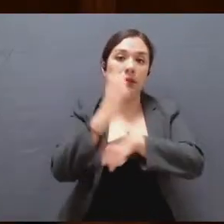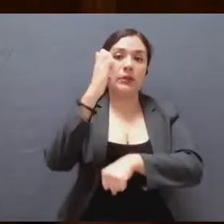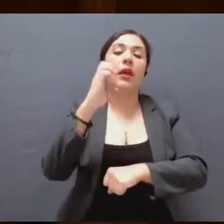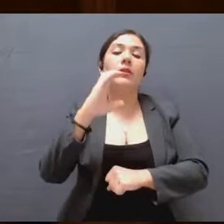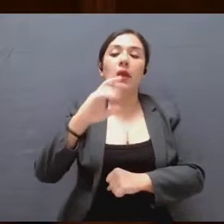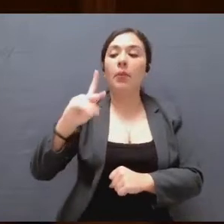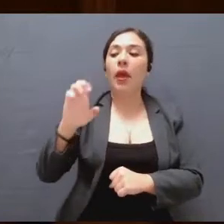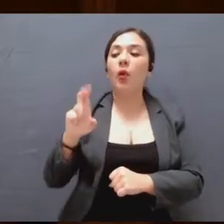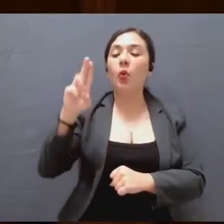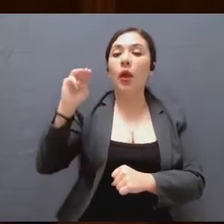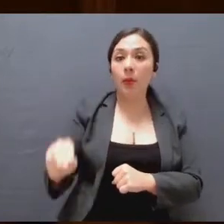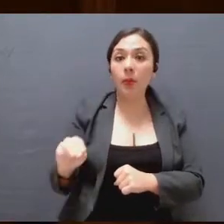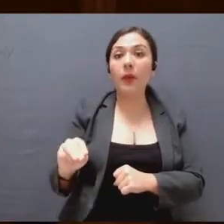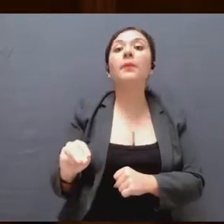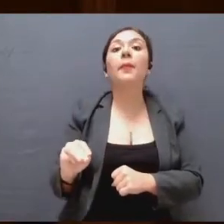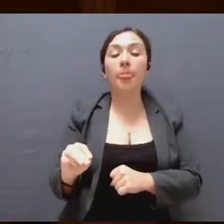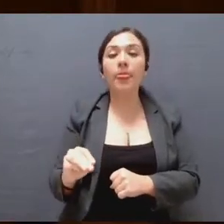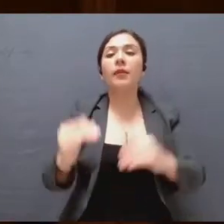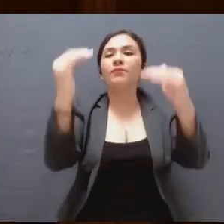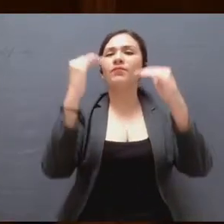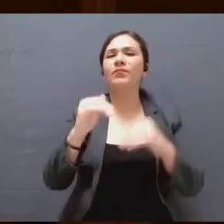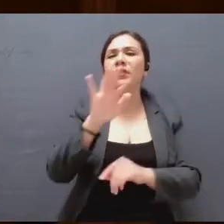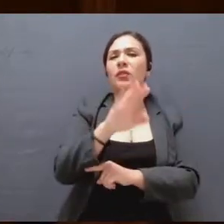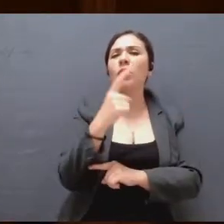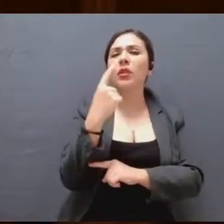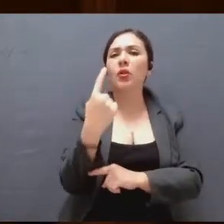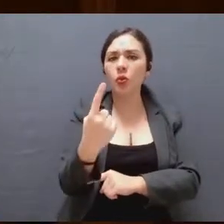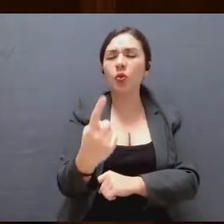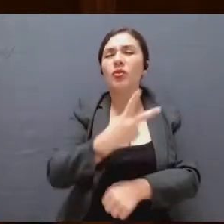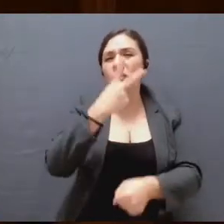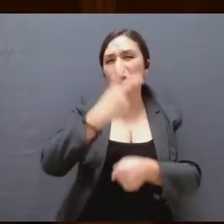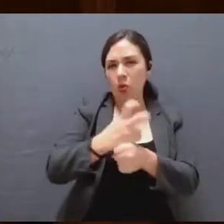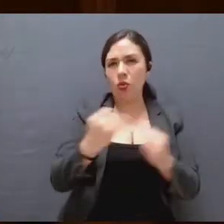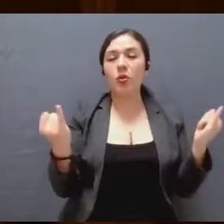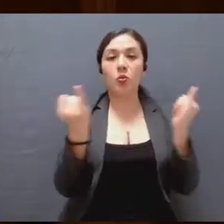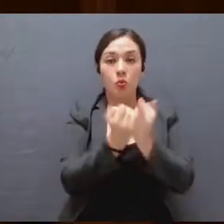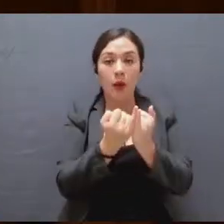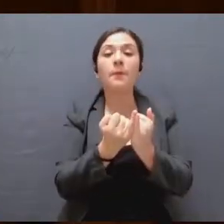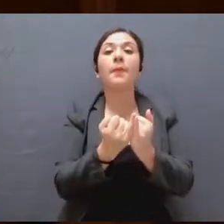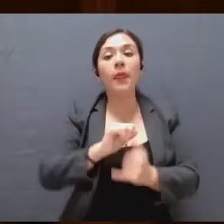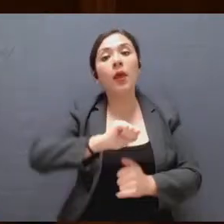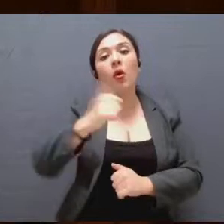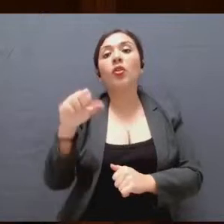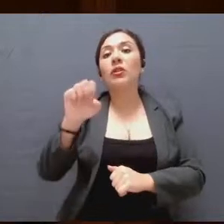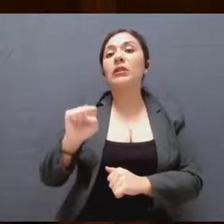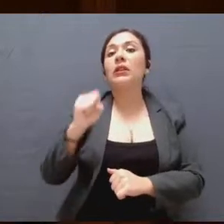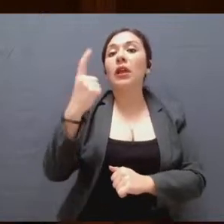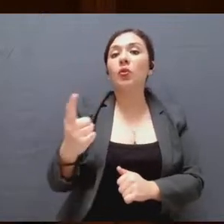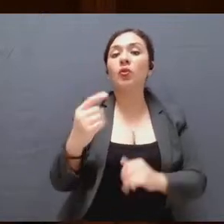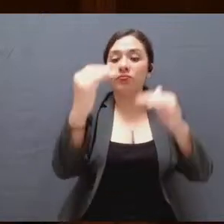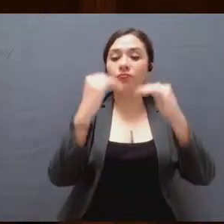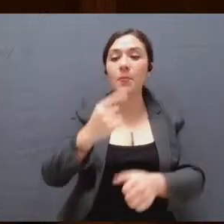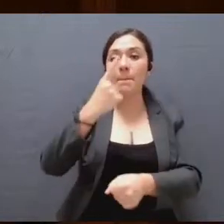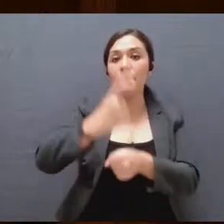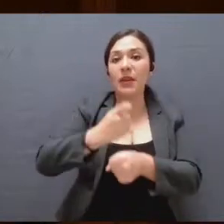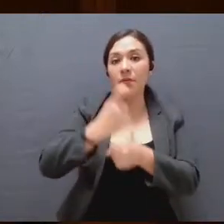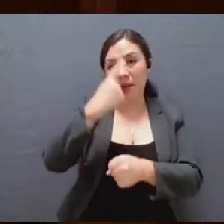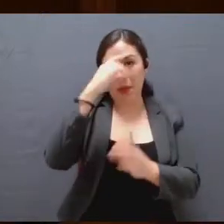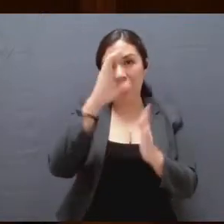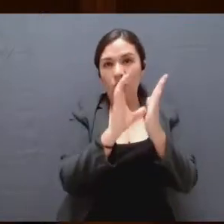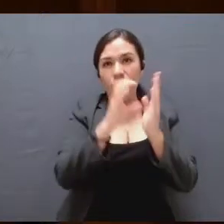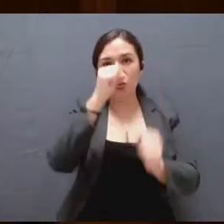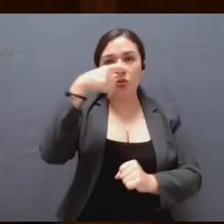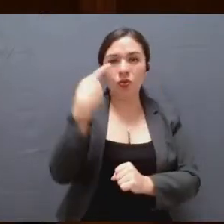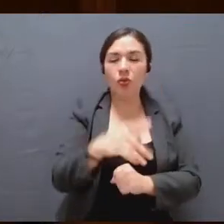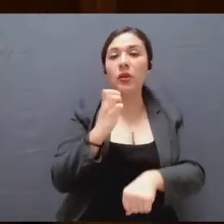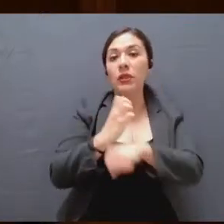Mexicanos, fracción 51 y segunda y 61, fracción primera de la Constitución Política del Estado